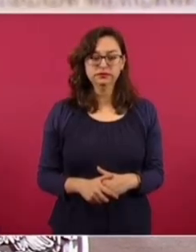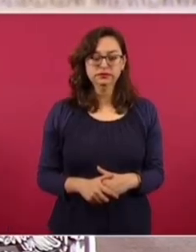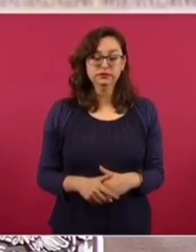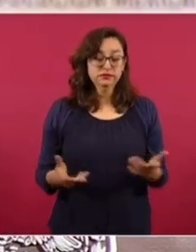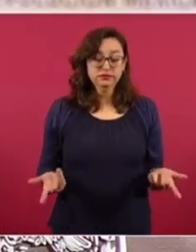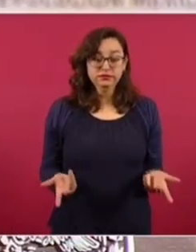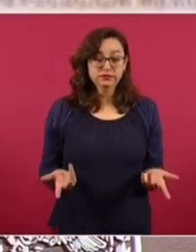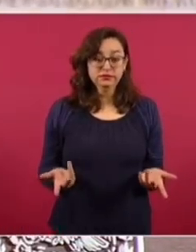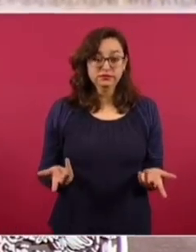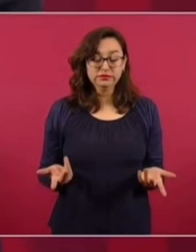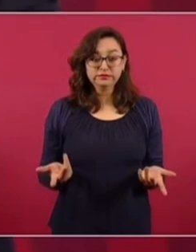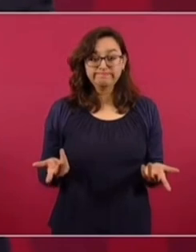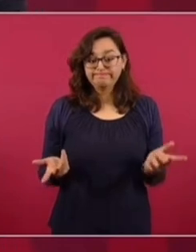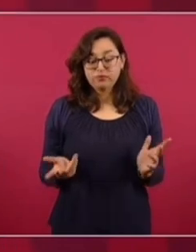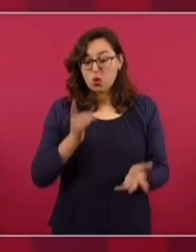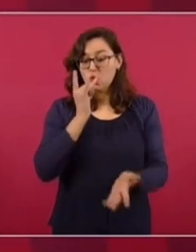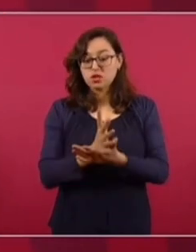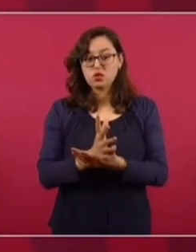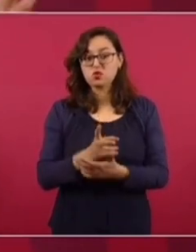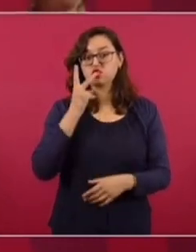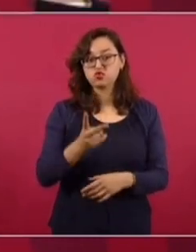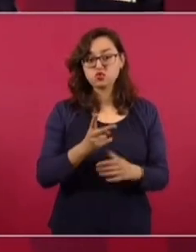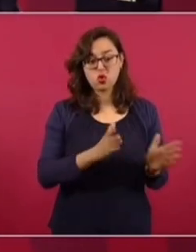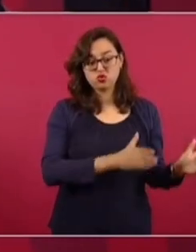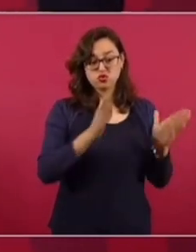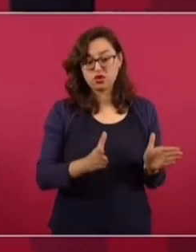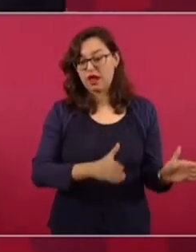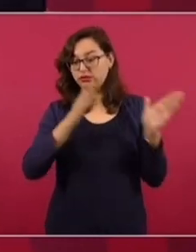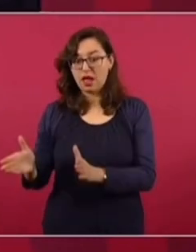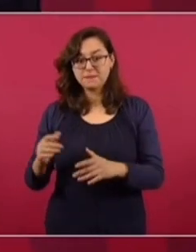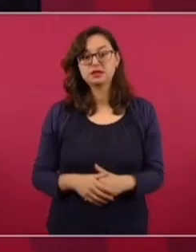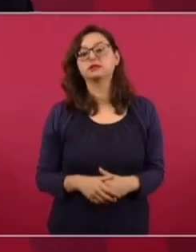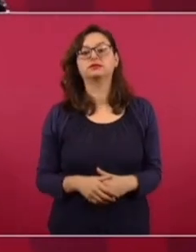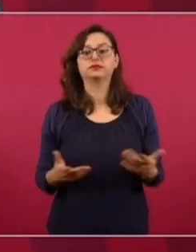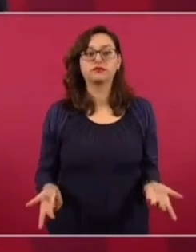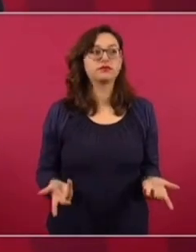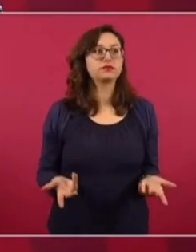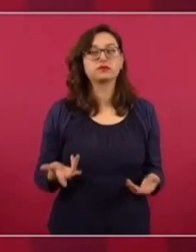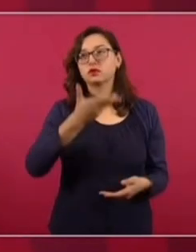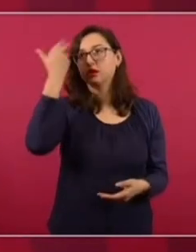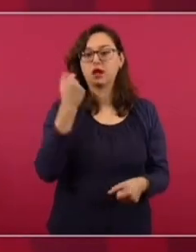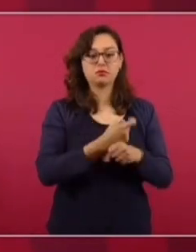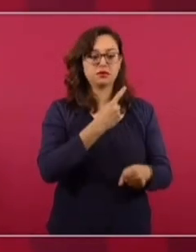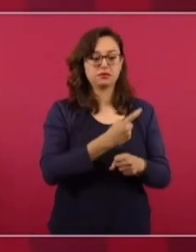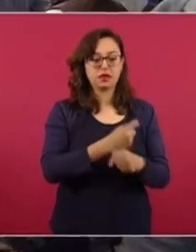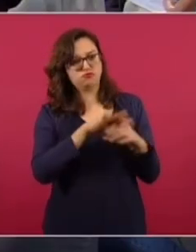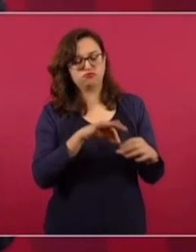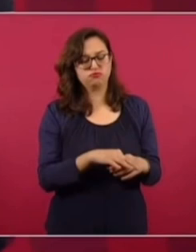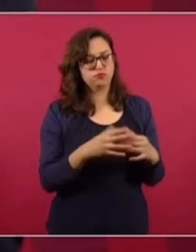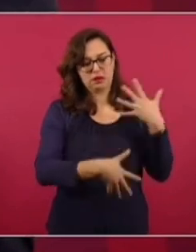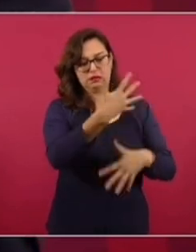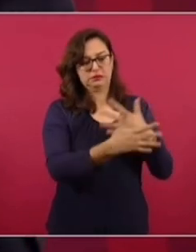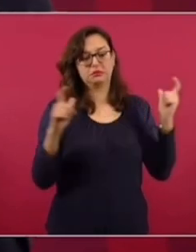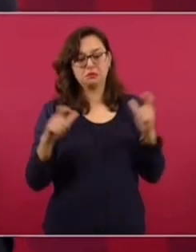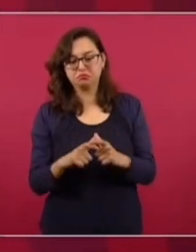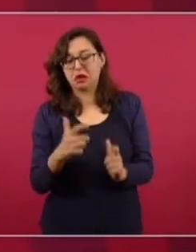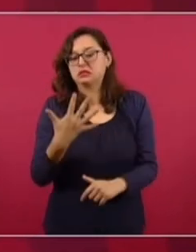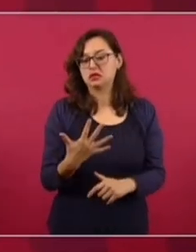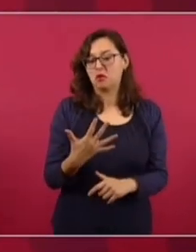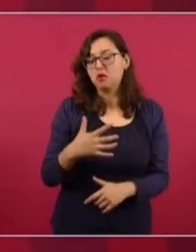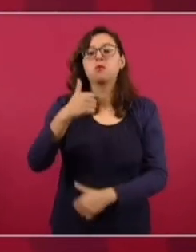que haya dos etapas. Porque seguramente la primera encuesta va a ser de 10, de 15. Y el que gane,